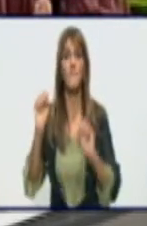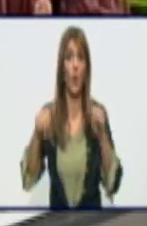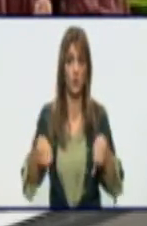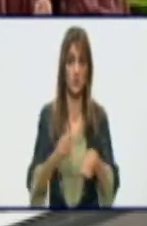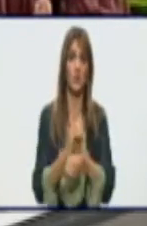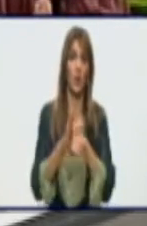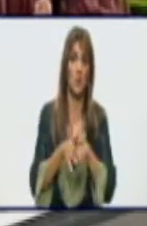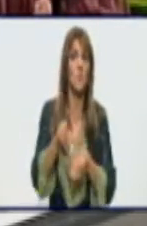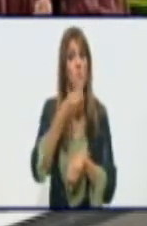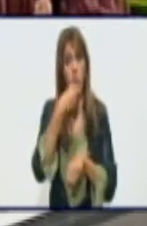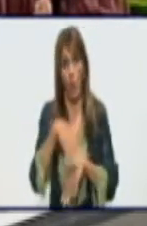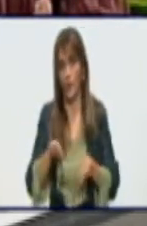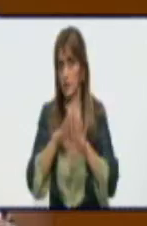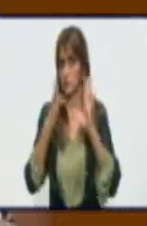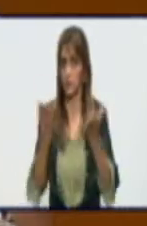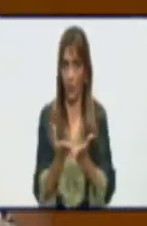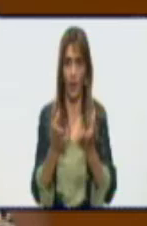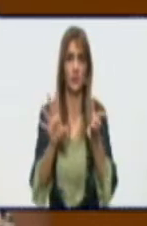confirmados.